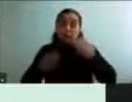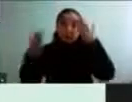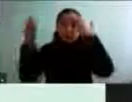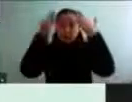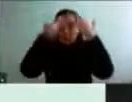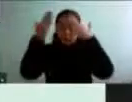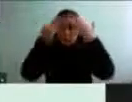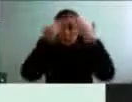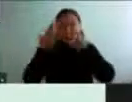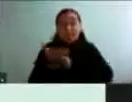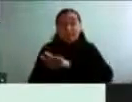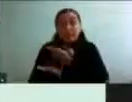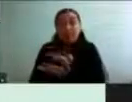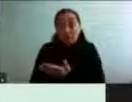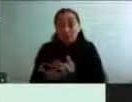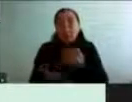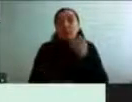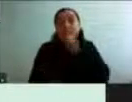internacional.